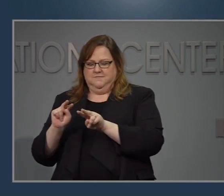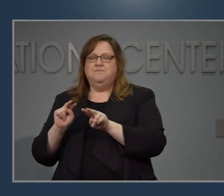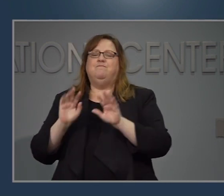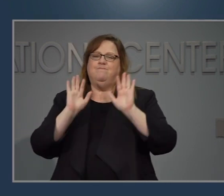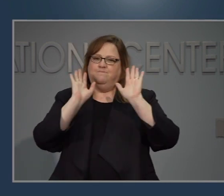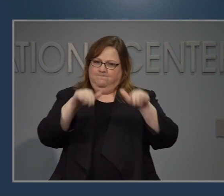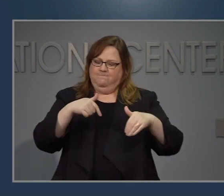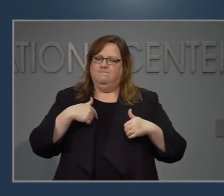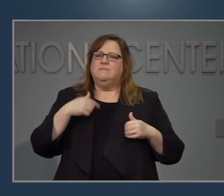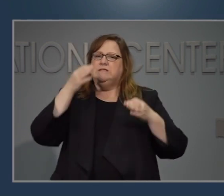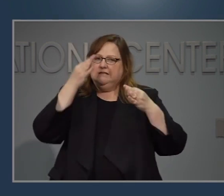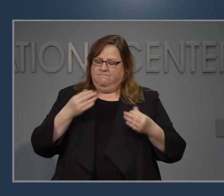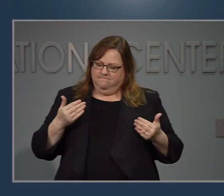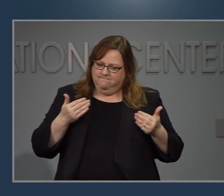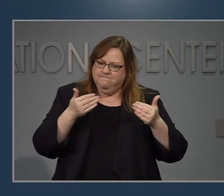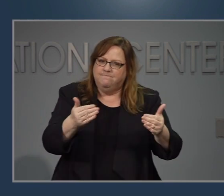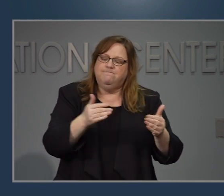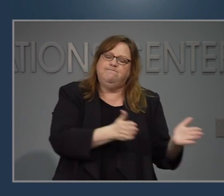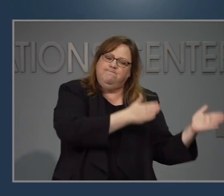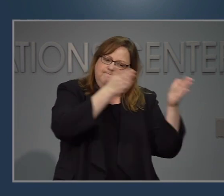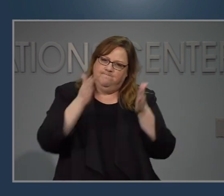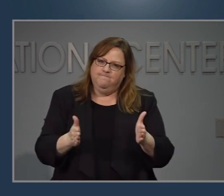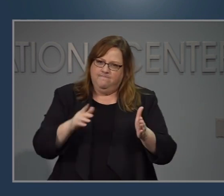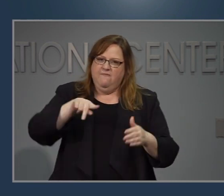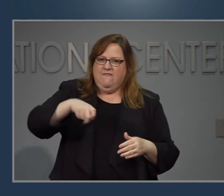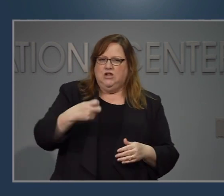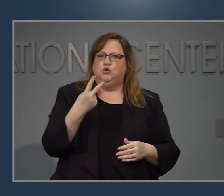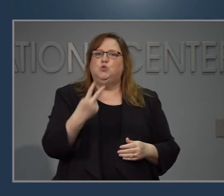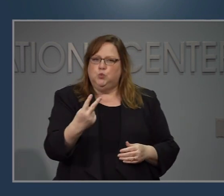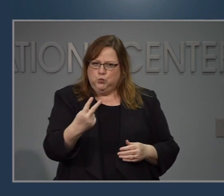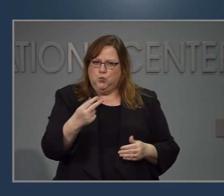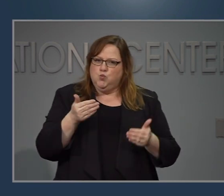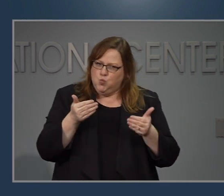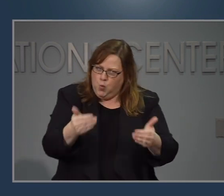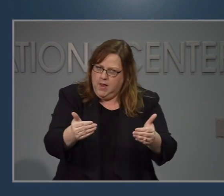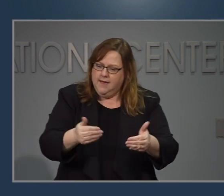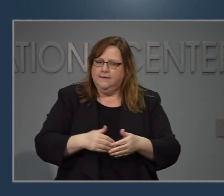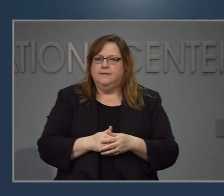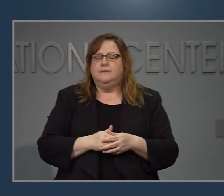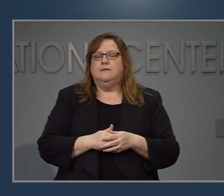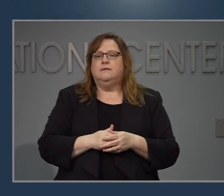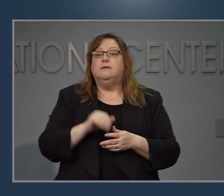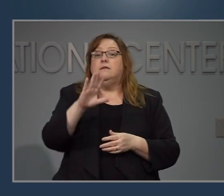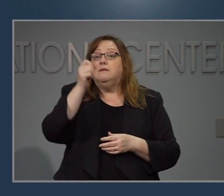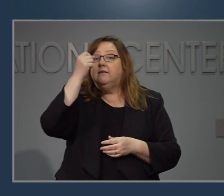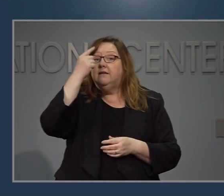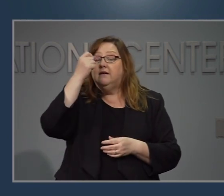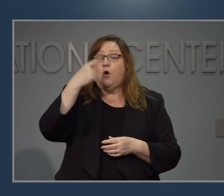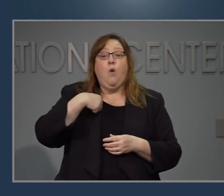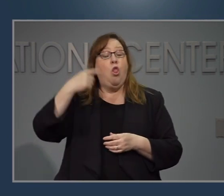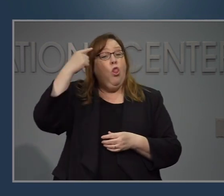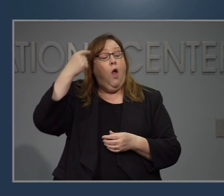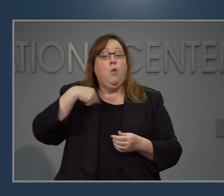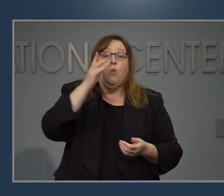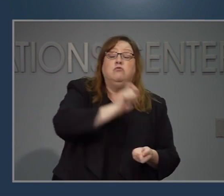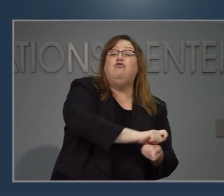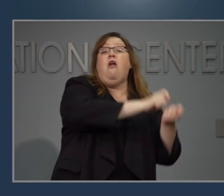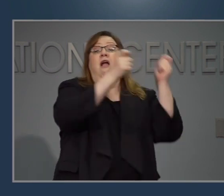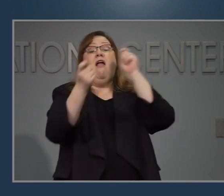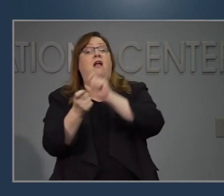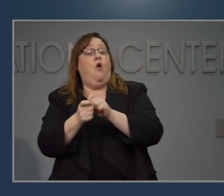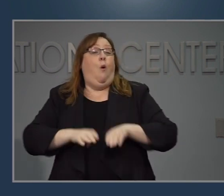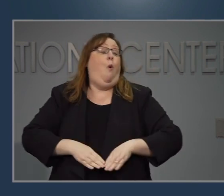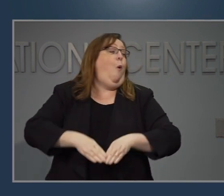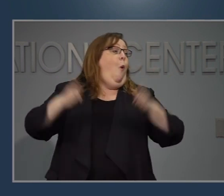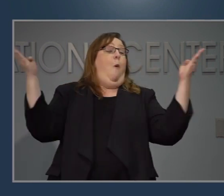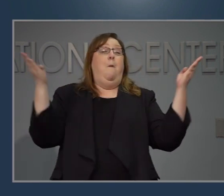que hacer de una manera más precavida el alza de casos indica que debemos de tomar un paso más modesto. que el